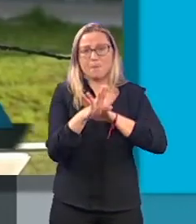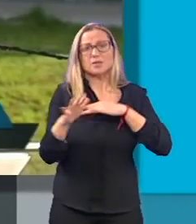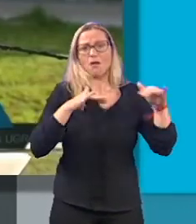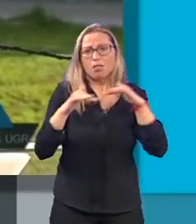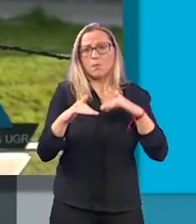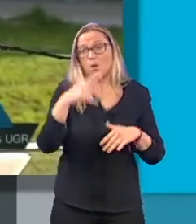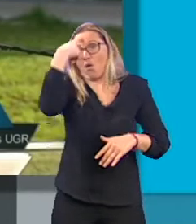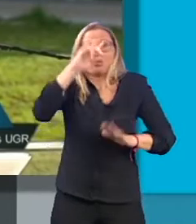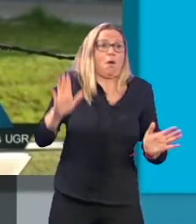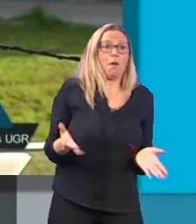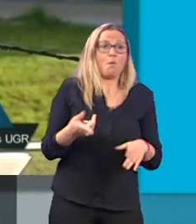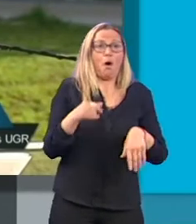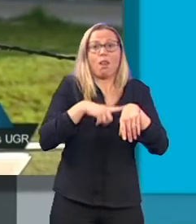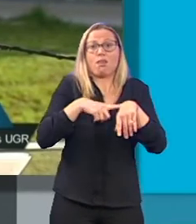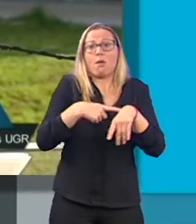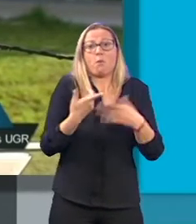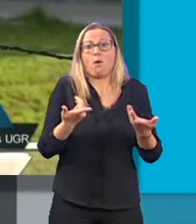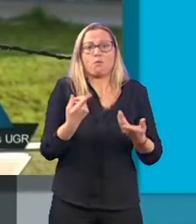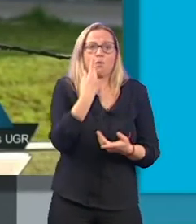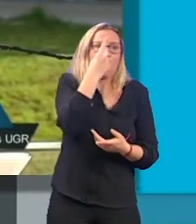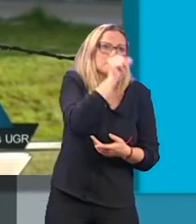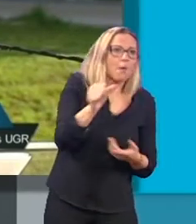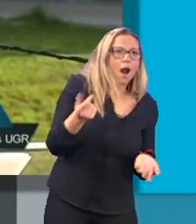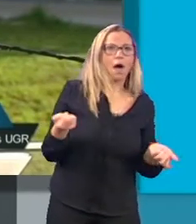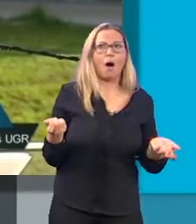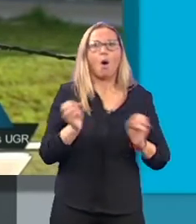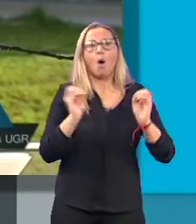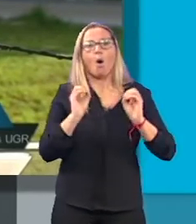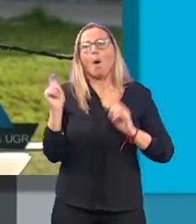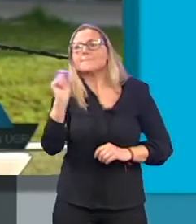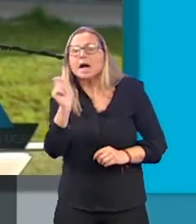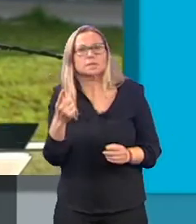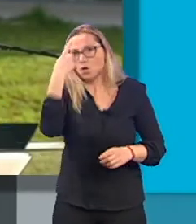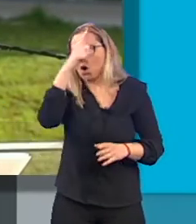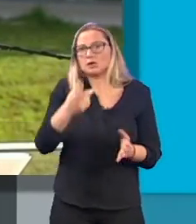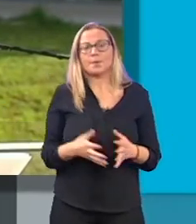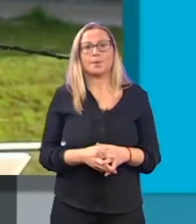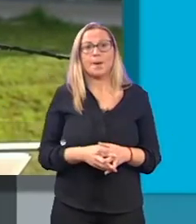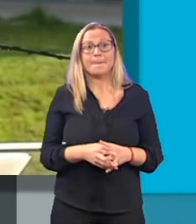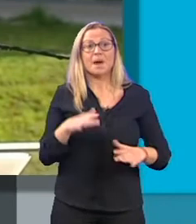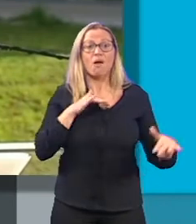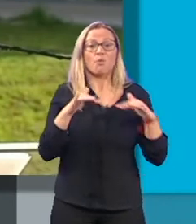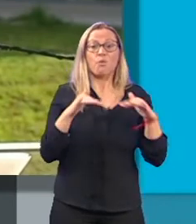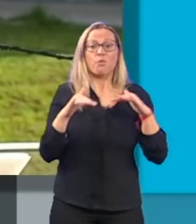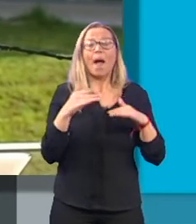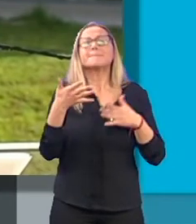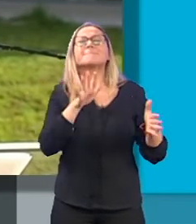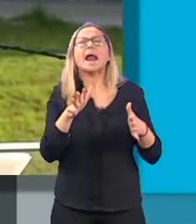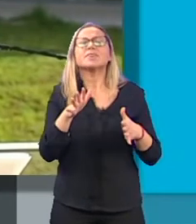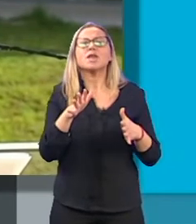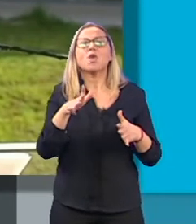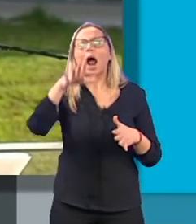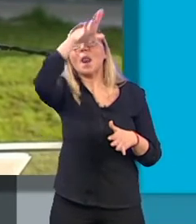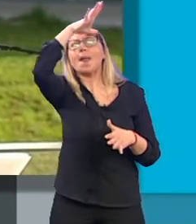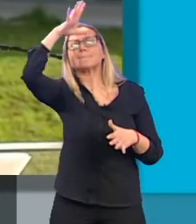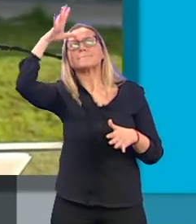no sabemos cuánto tiempo va a durar, puede ser una semana, puede tratarse de varios meses, es una serie similar a la